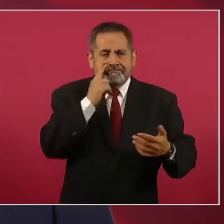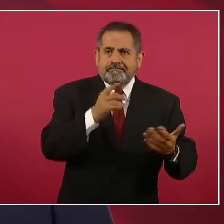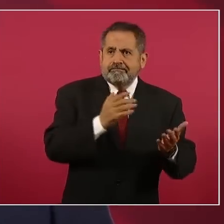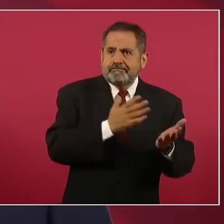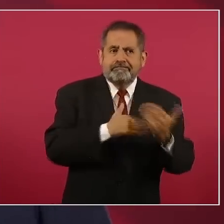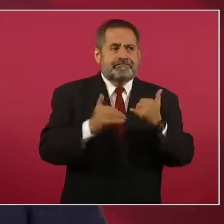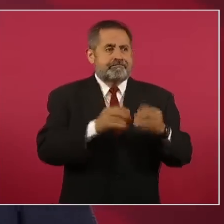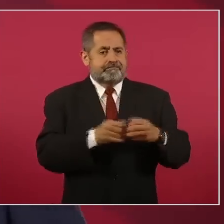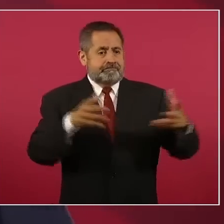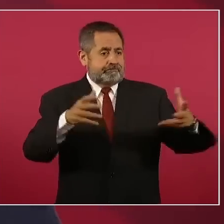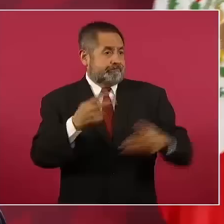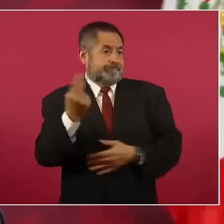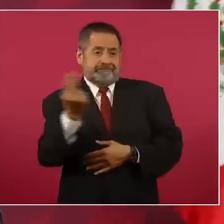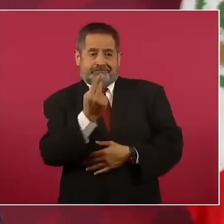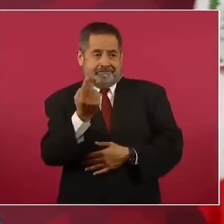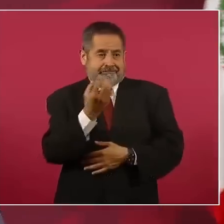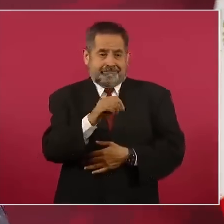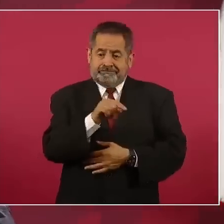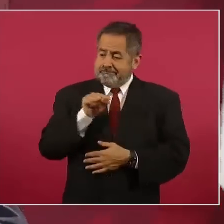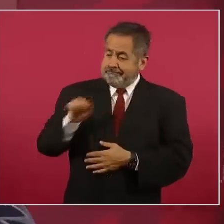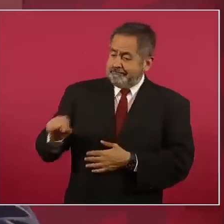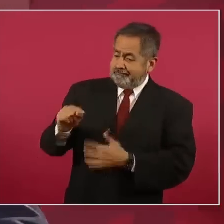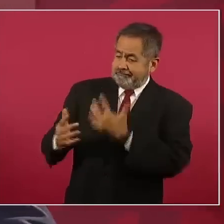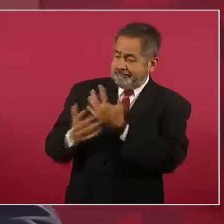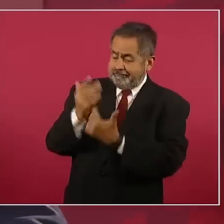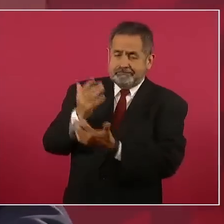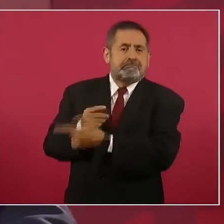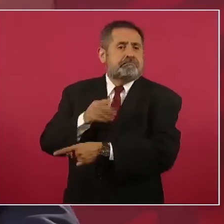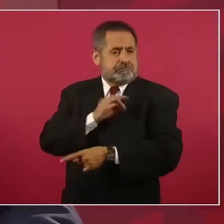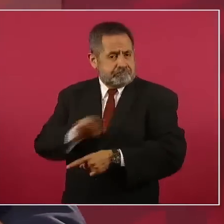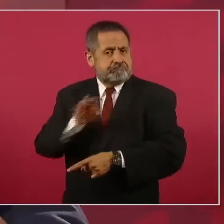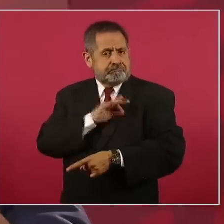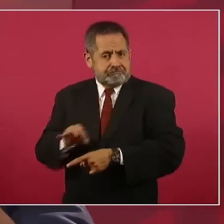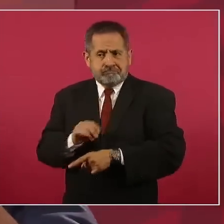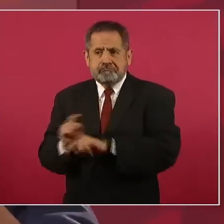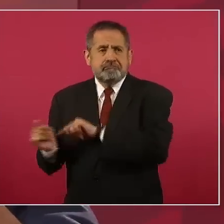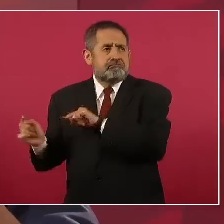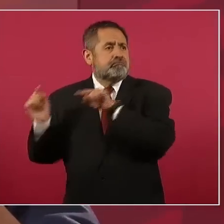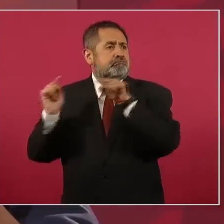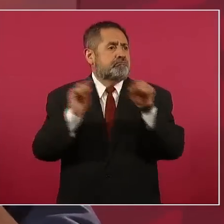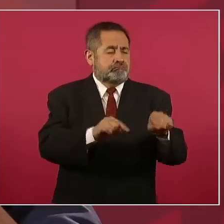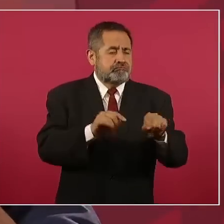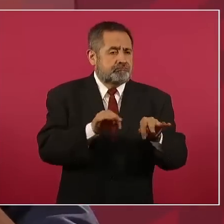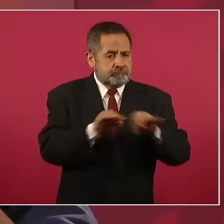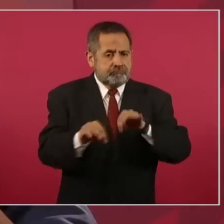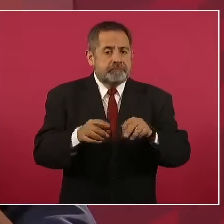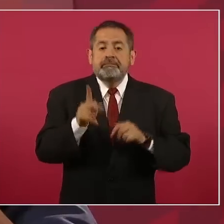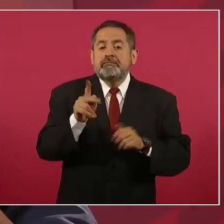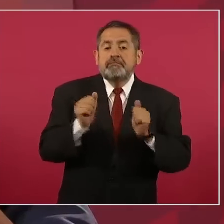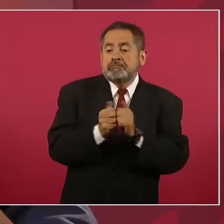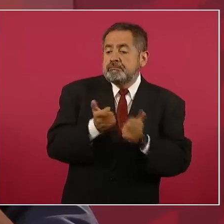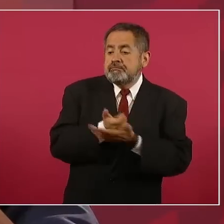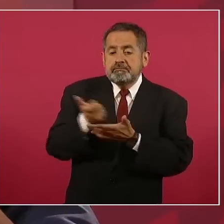y es indispensable la fuerza de trabajo. Entonces, es un momento